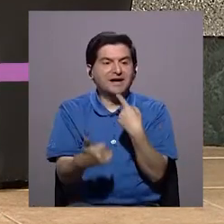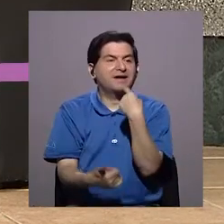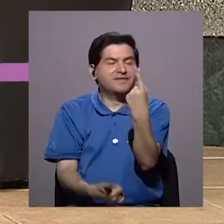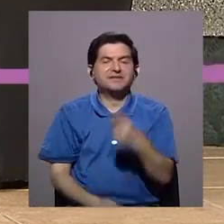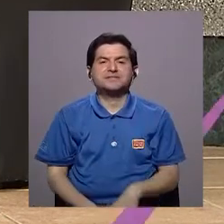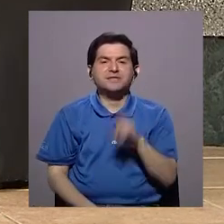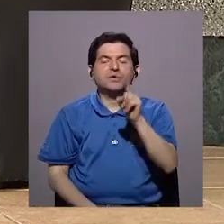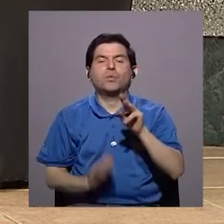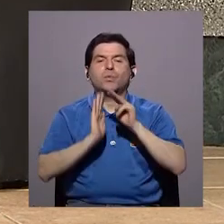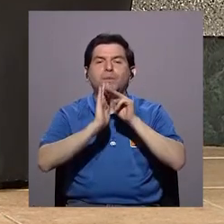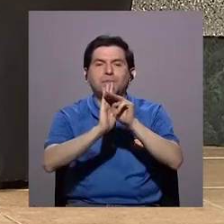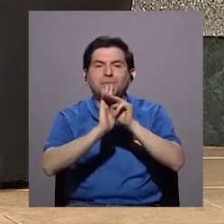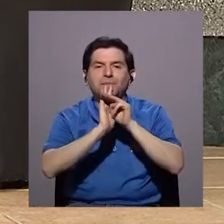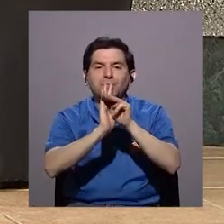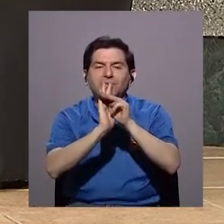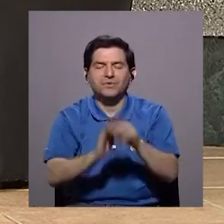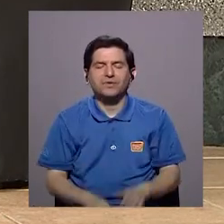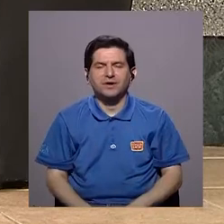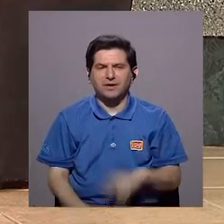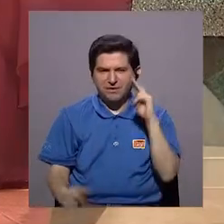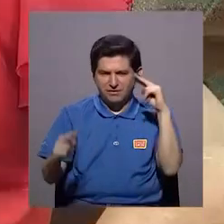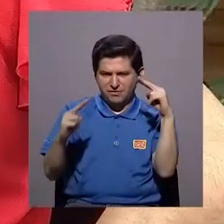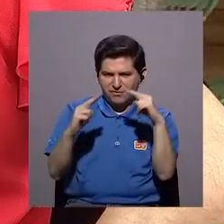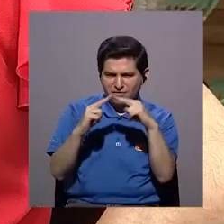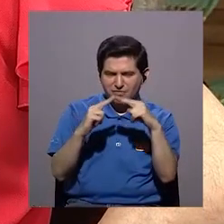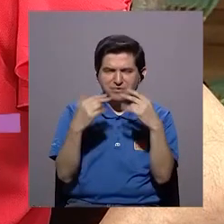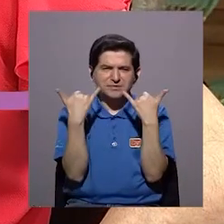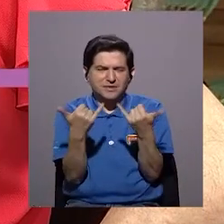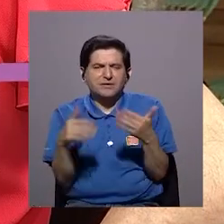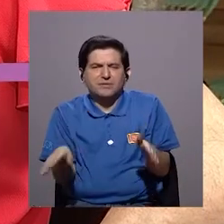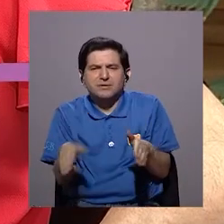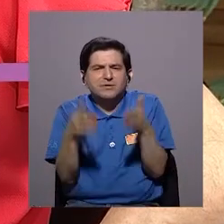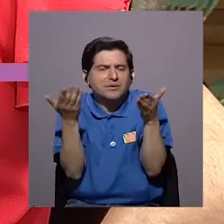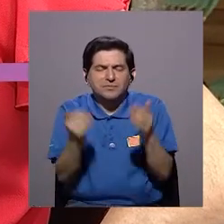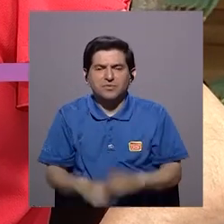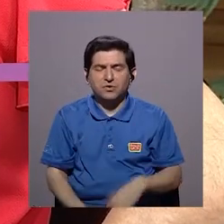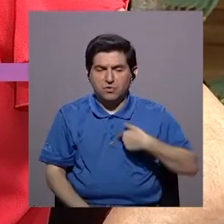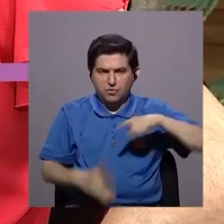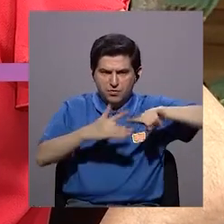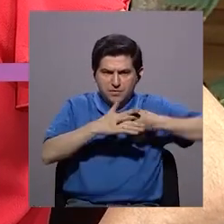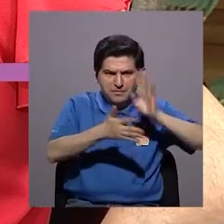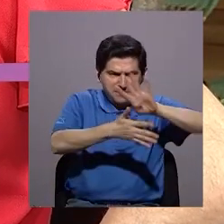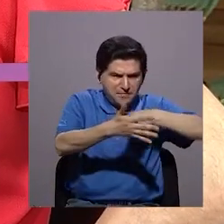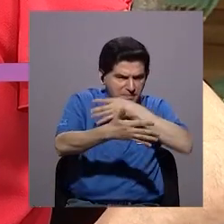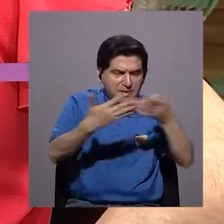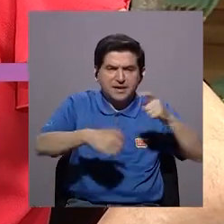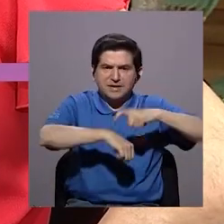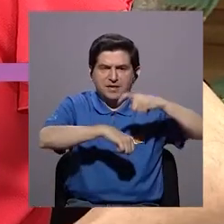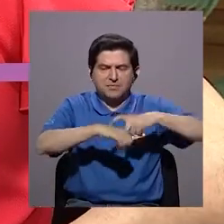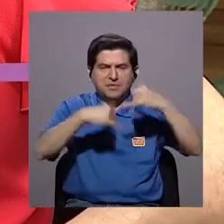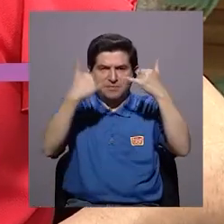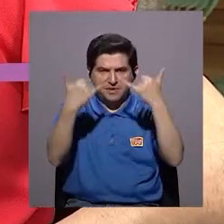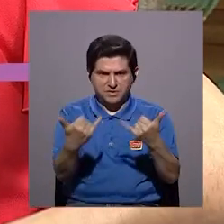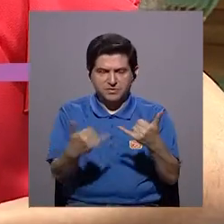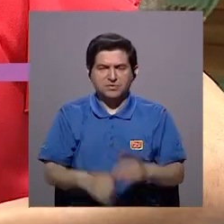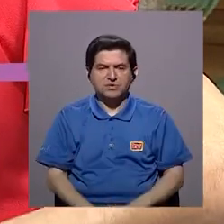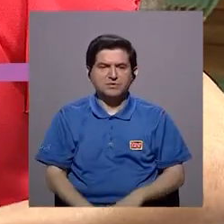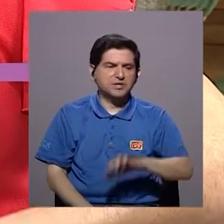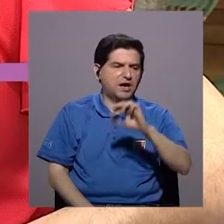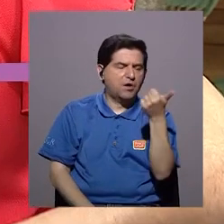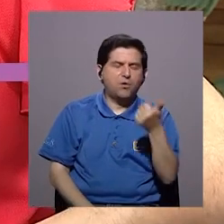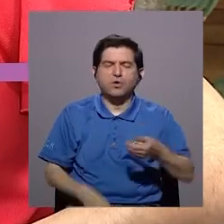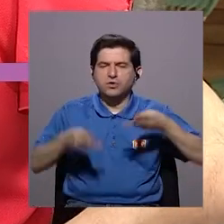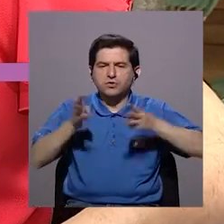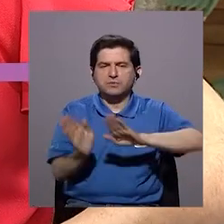podríamos decir que hay un patrón, o que ya conocí realmente mi patrón. Sí, uno puede empezar a graficar en el momento en que uno deja, digamos,